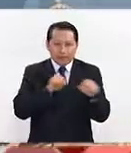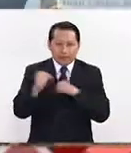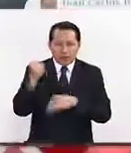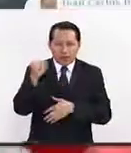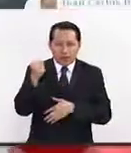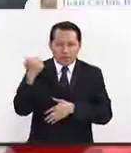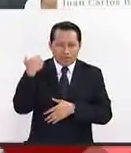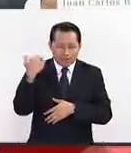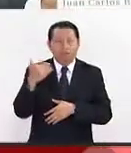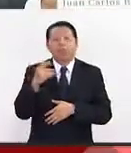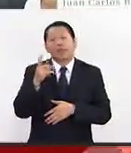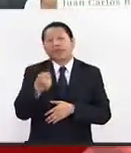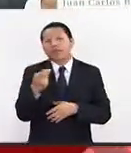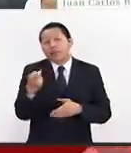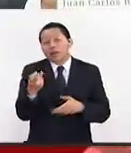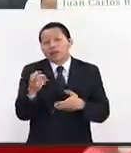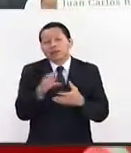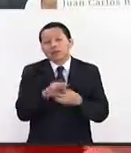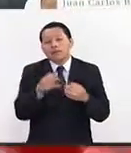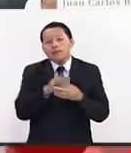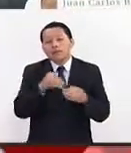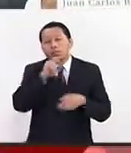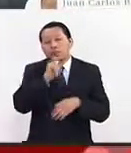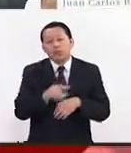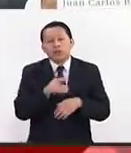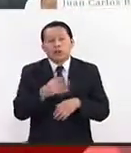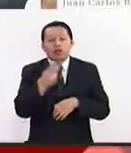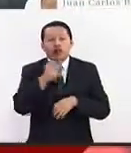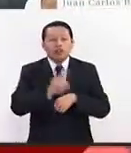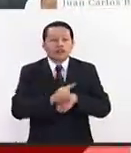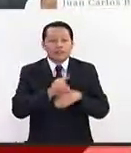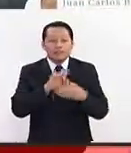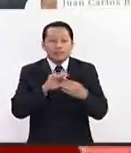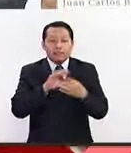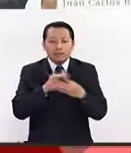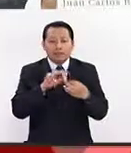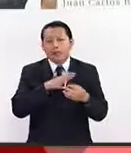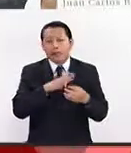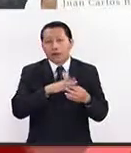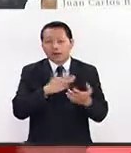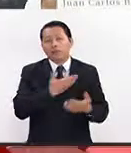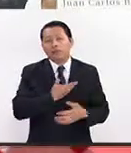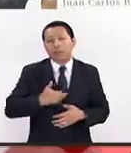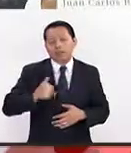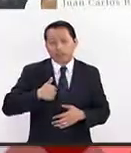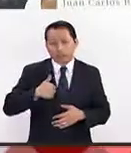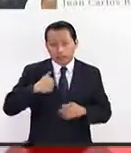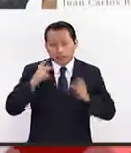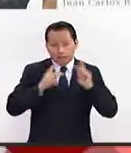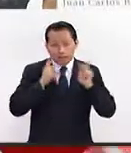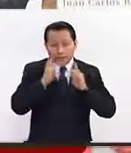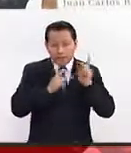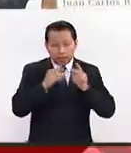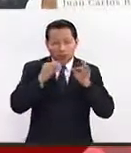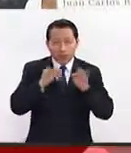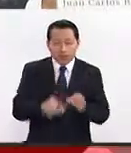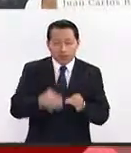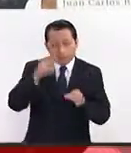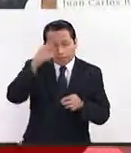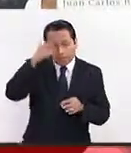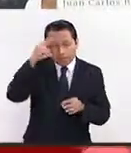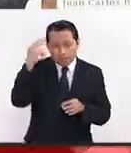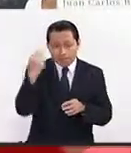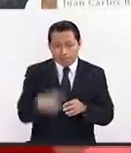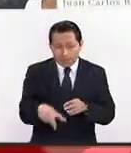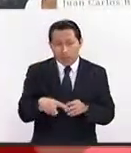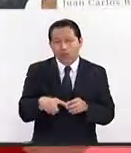septiembre. Es parte de lo que se espera en estos dos días en los que el primer ministro Justin Trudeau está realizando la primera visita oficial a nuestro